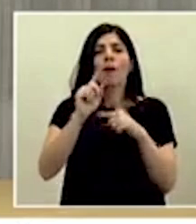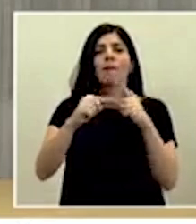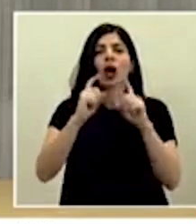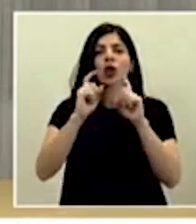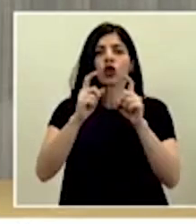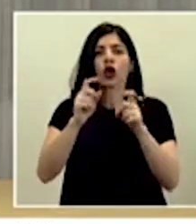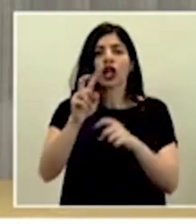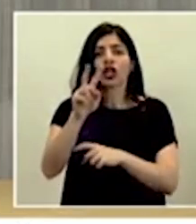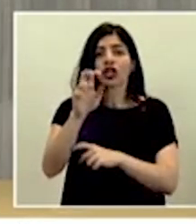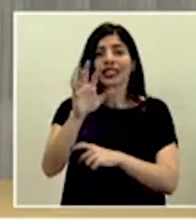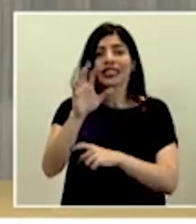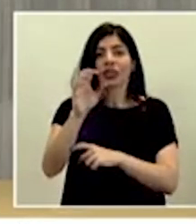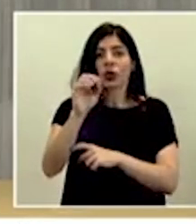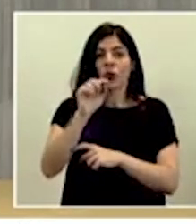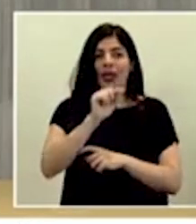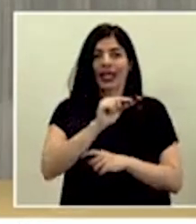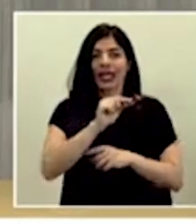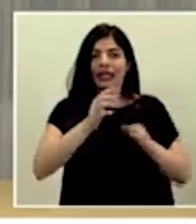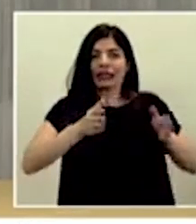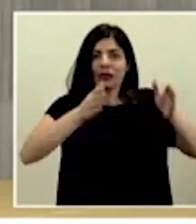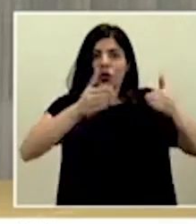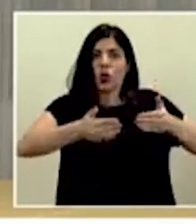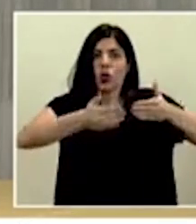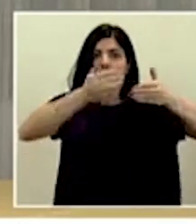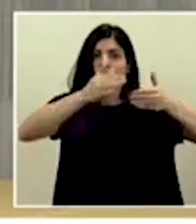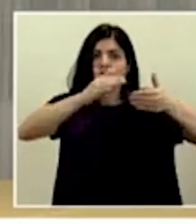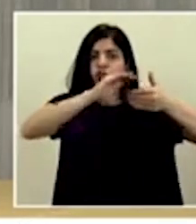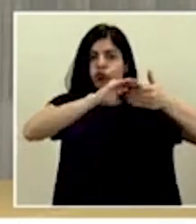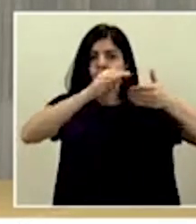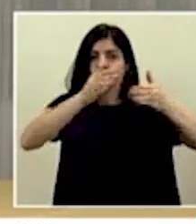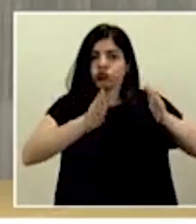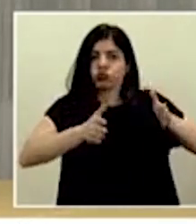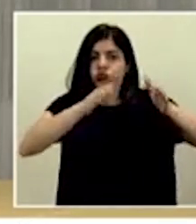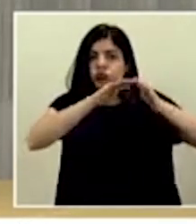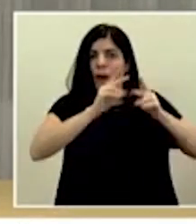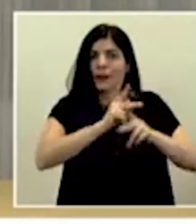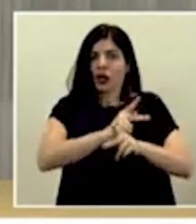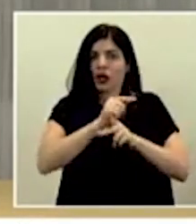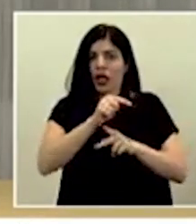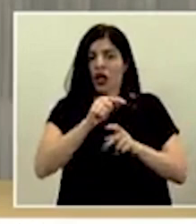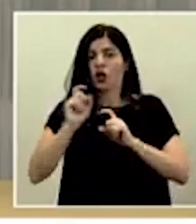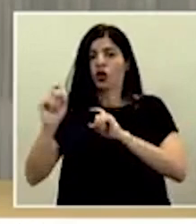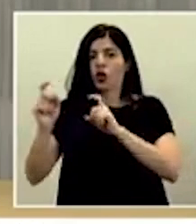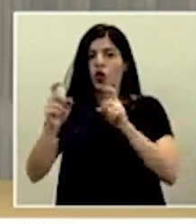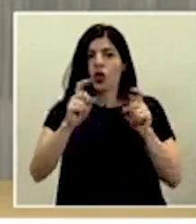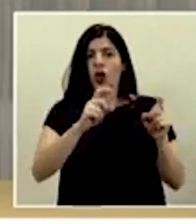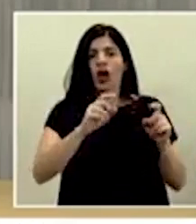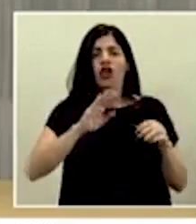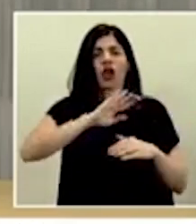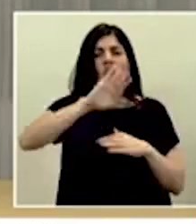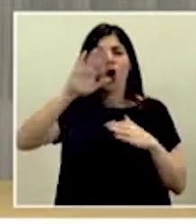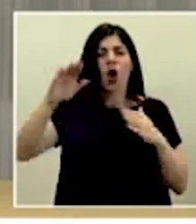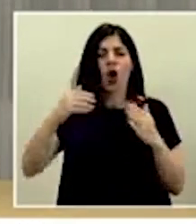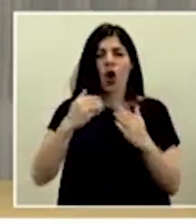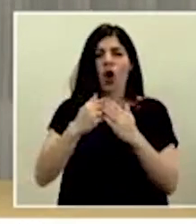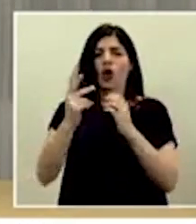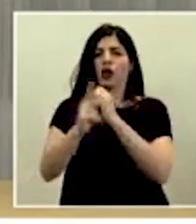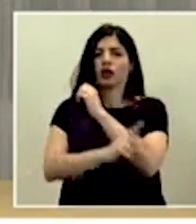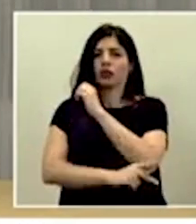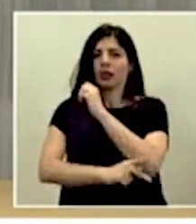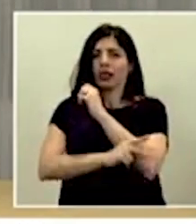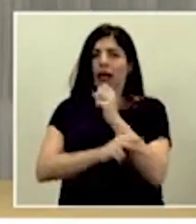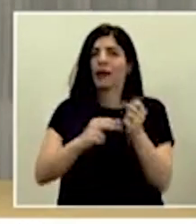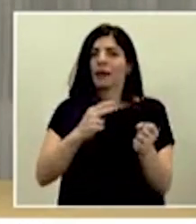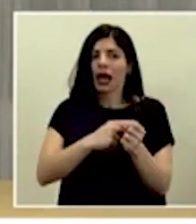250 de estos cubos protectores a todos los hospitales del país y